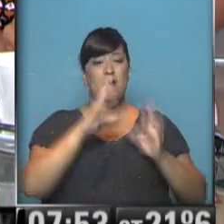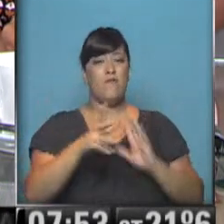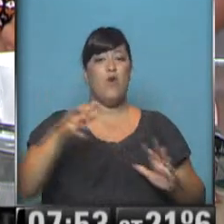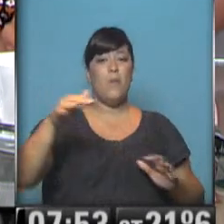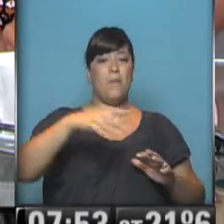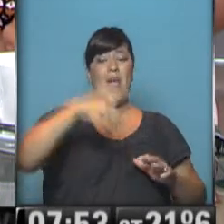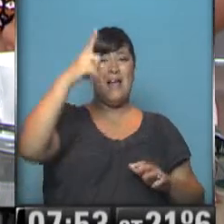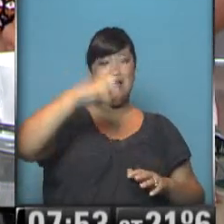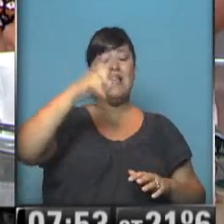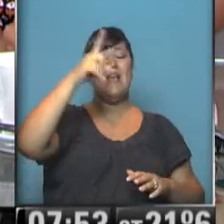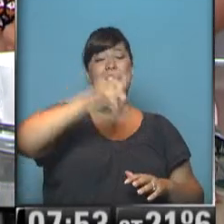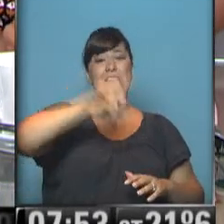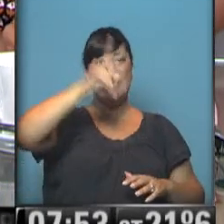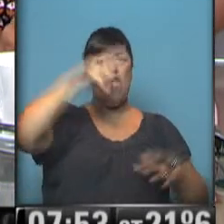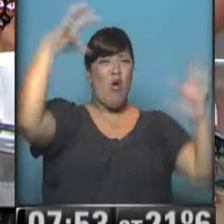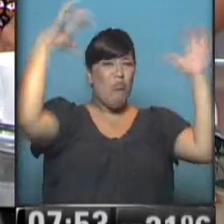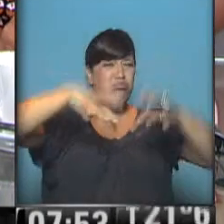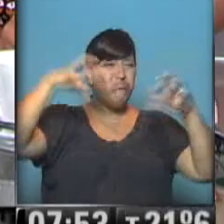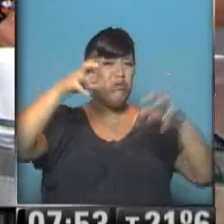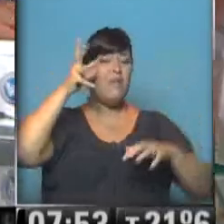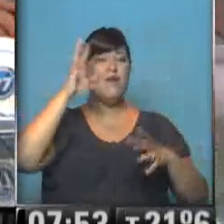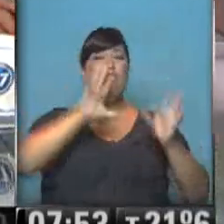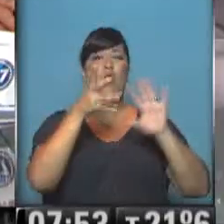cielo. Vamos a hacer una pausa, ya venimos.